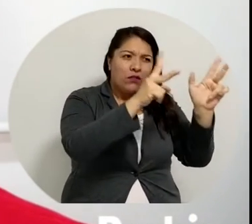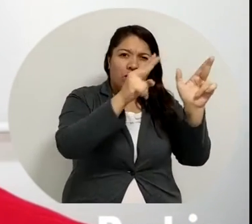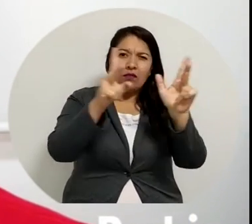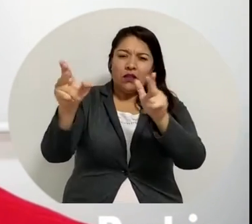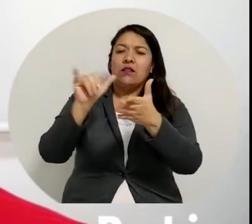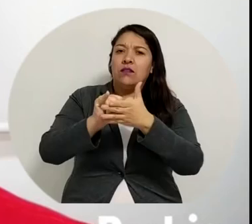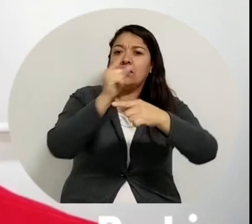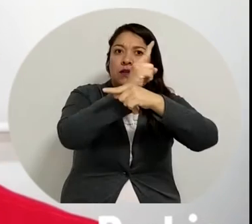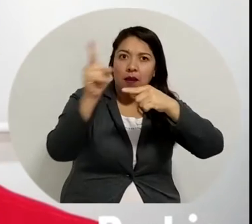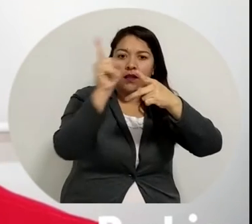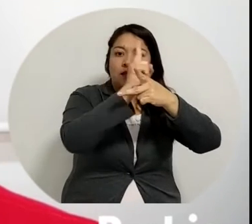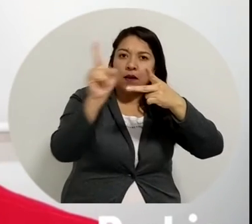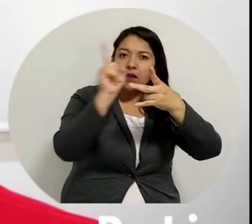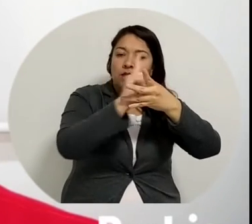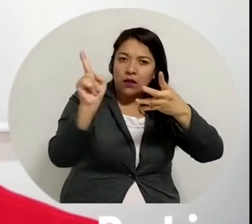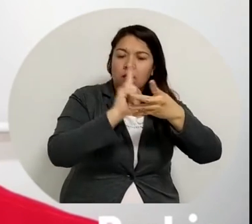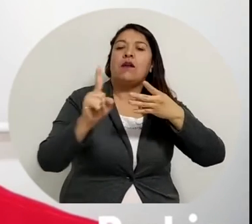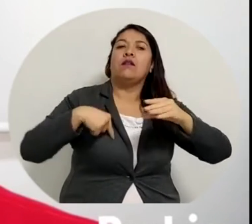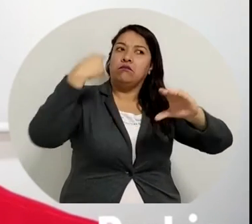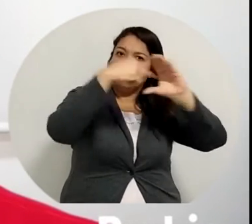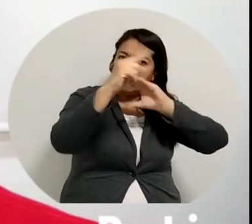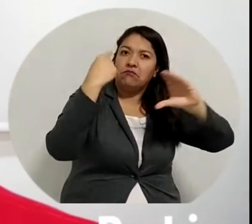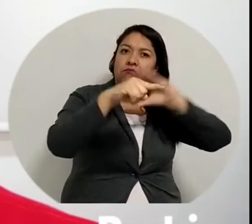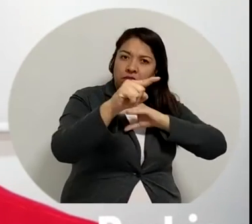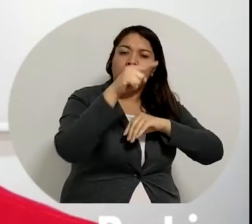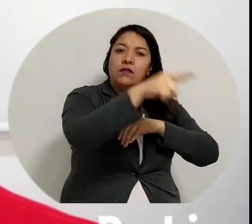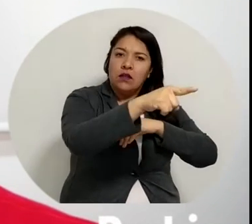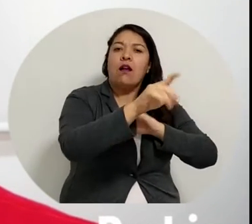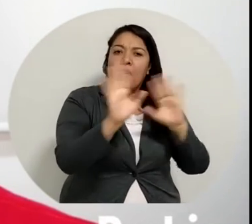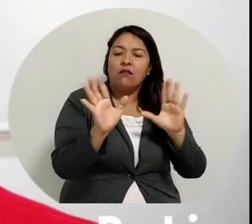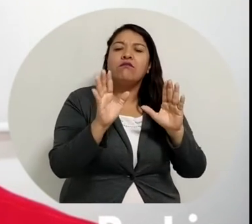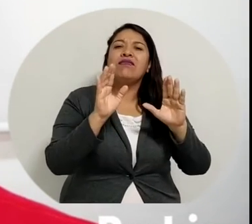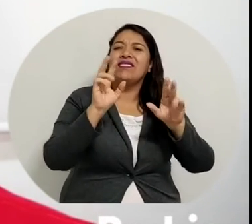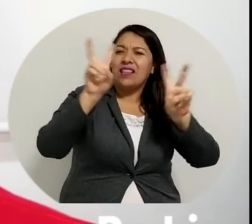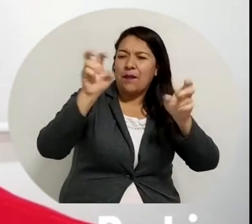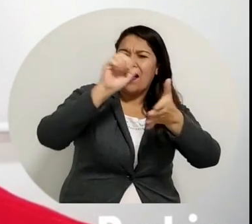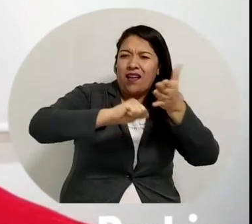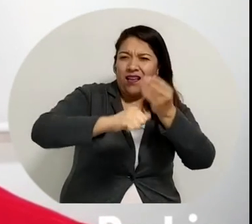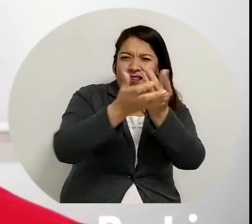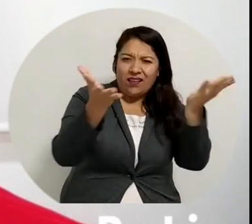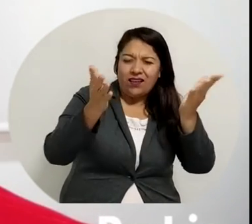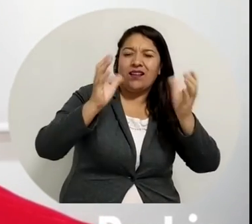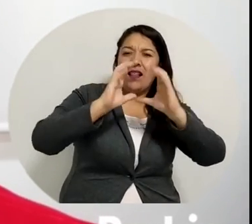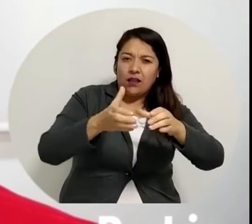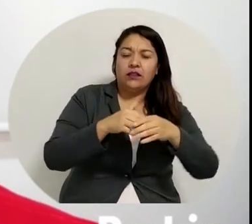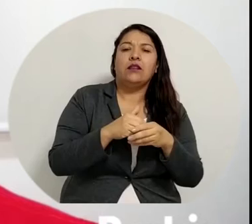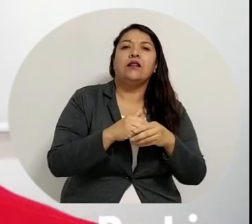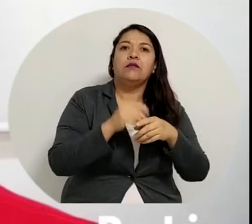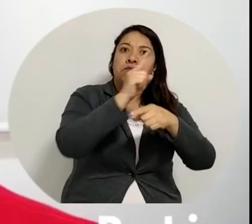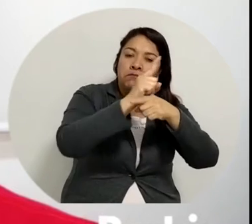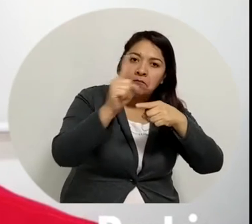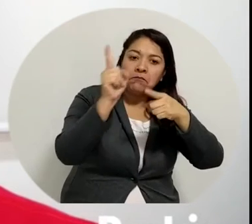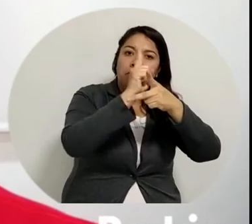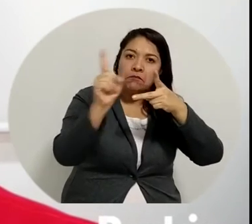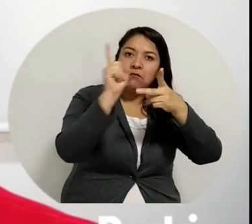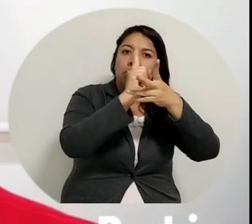sincrónica, cada semana les comparto el material de clase y en el mismo sentido les comparto el link del episodio entonces semana tras